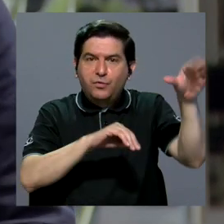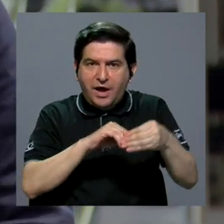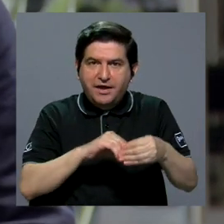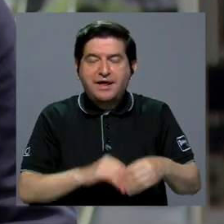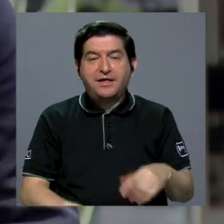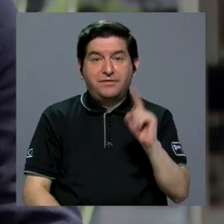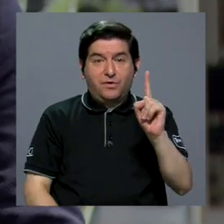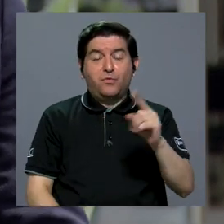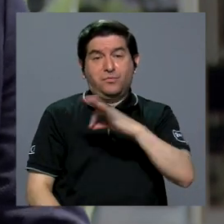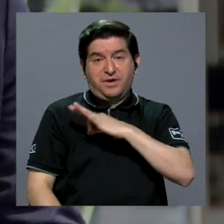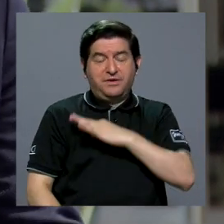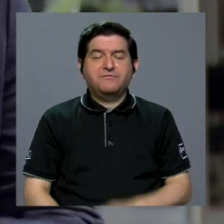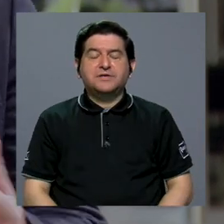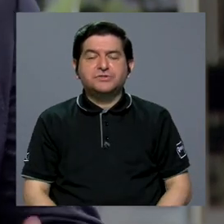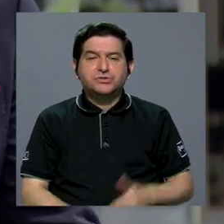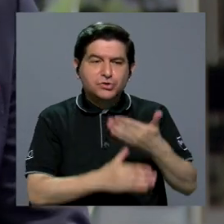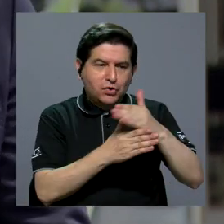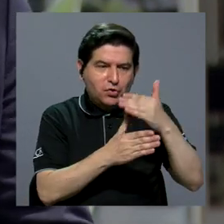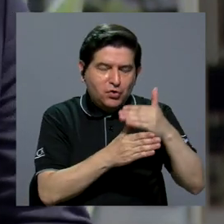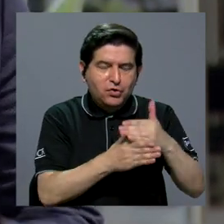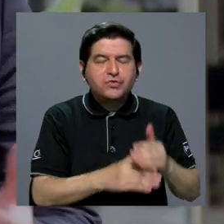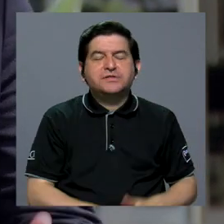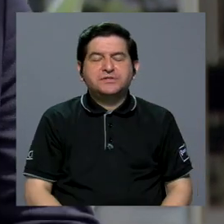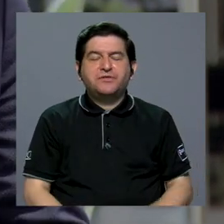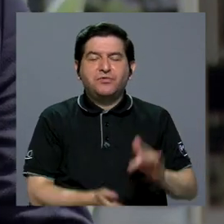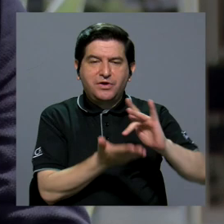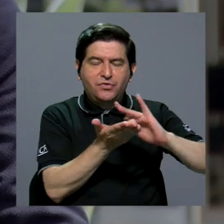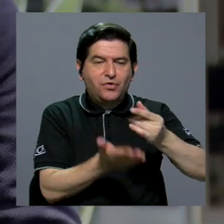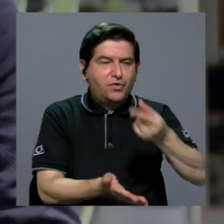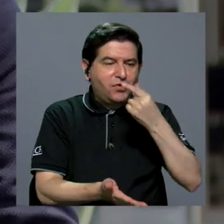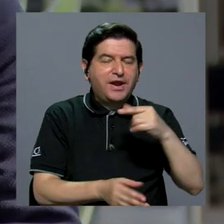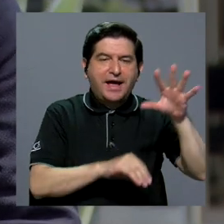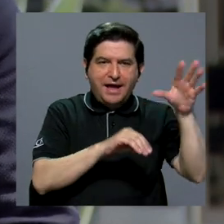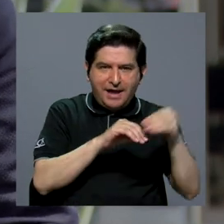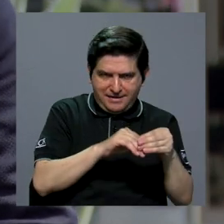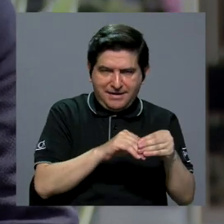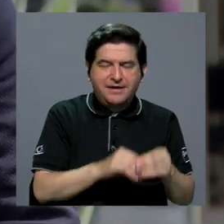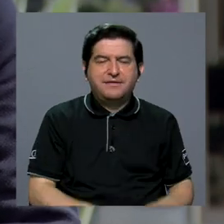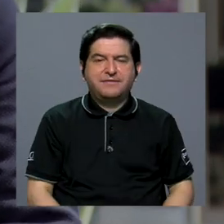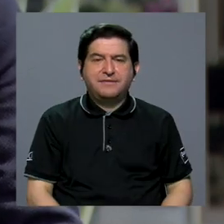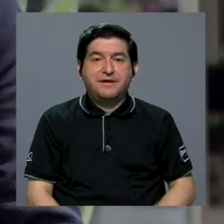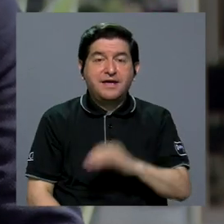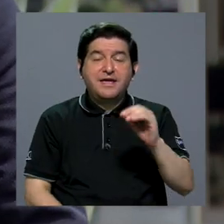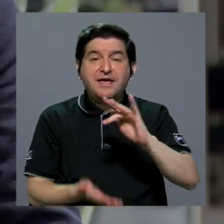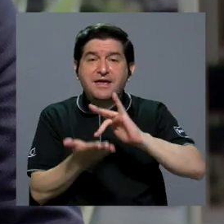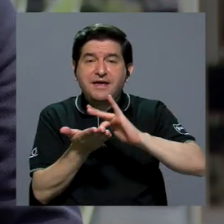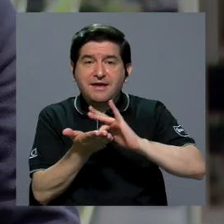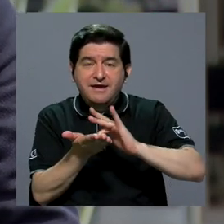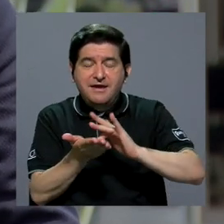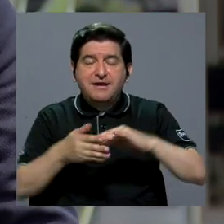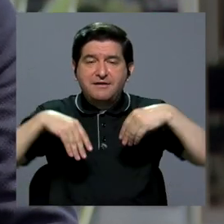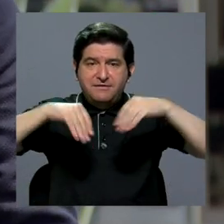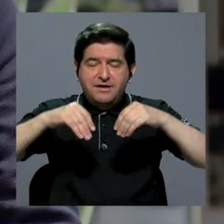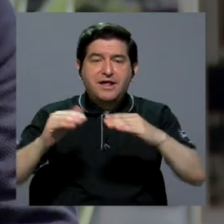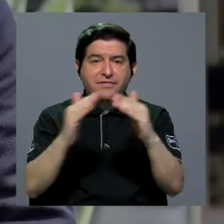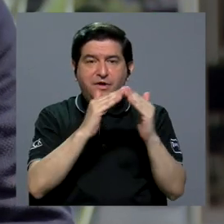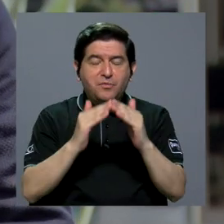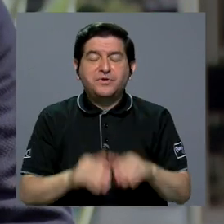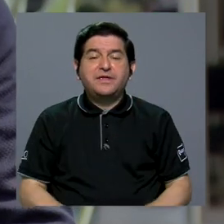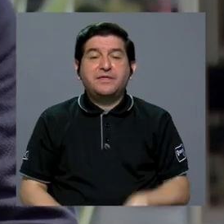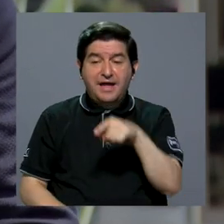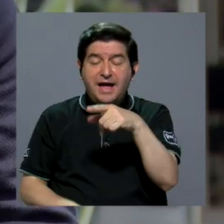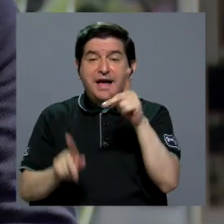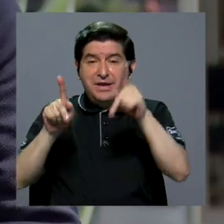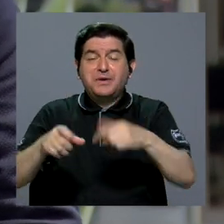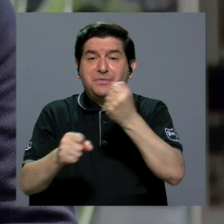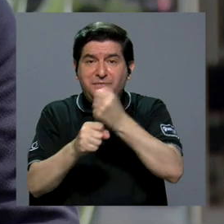una ganancia. La distribuidora de medicamentos que distribuye medicamentos, pues le agrega un factor. Y la farmacia de comunidad, el farmacéutico que